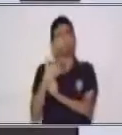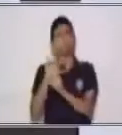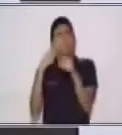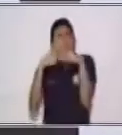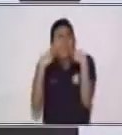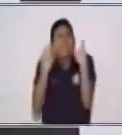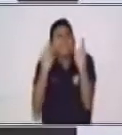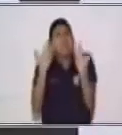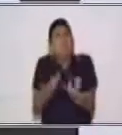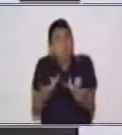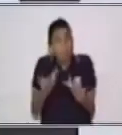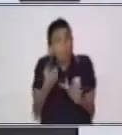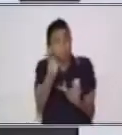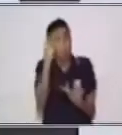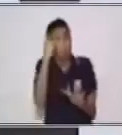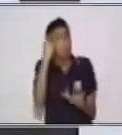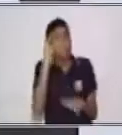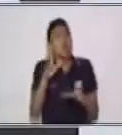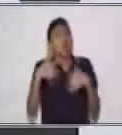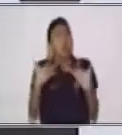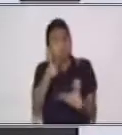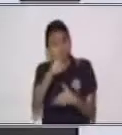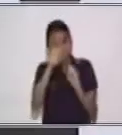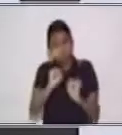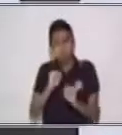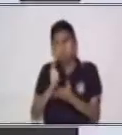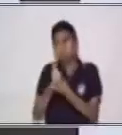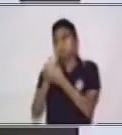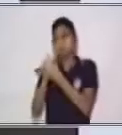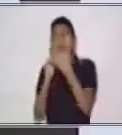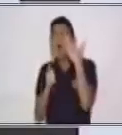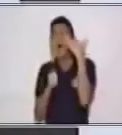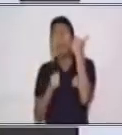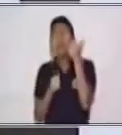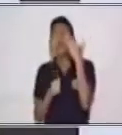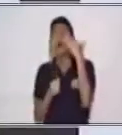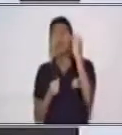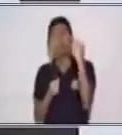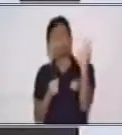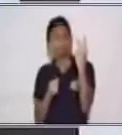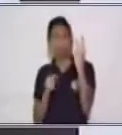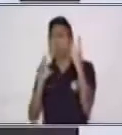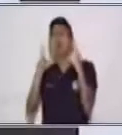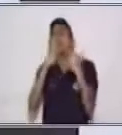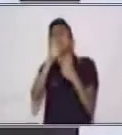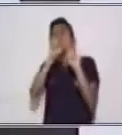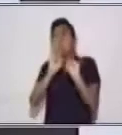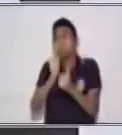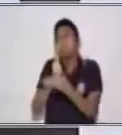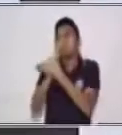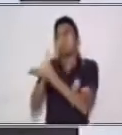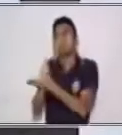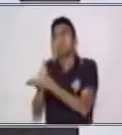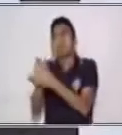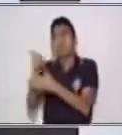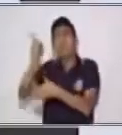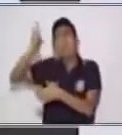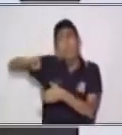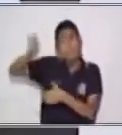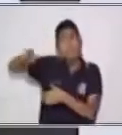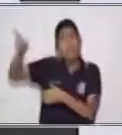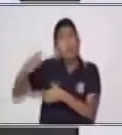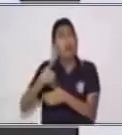Ahora, piensa en qué puedes ayudar tú a los abuelitos, en qué puedes apoyarlos cuando ellos más te